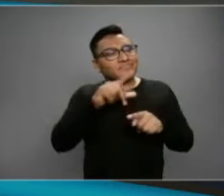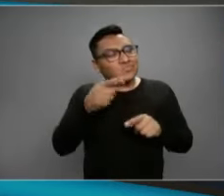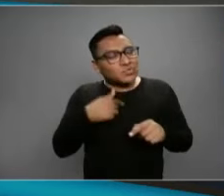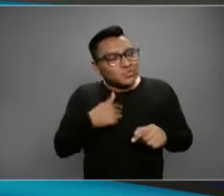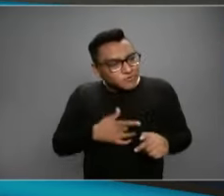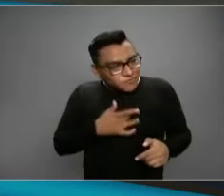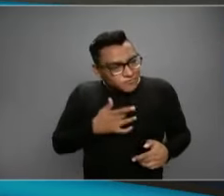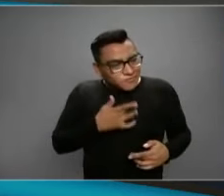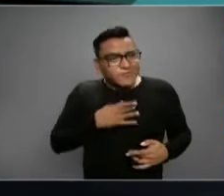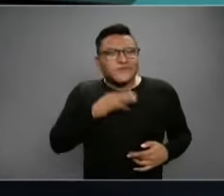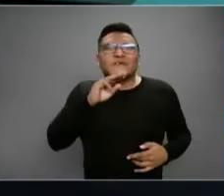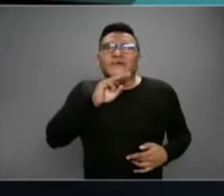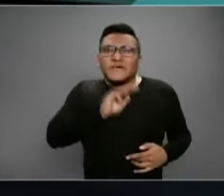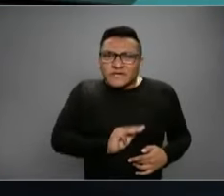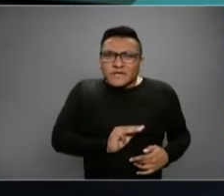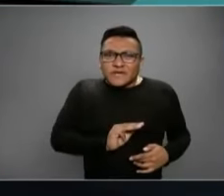malestar.